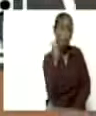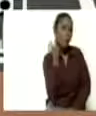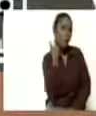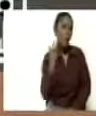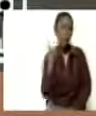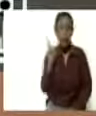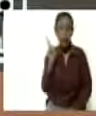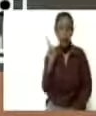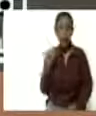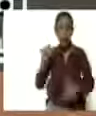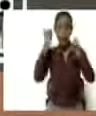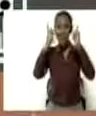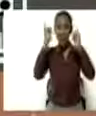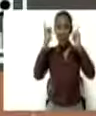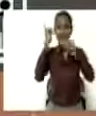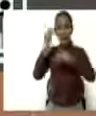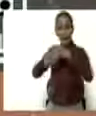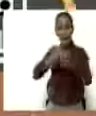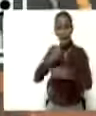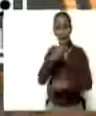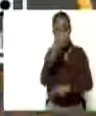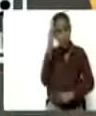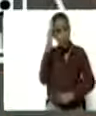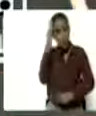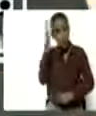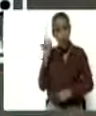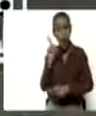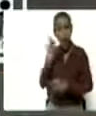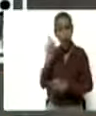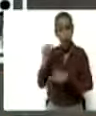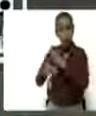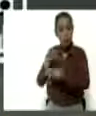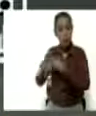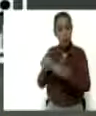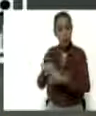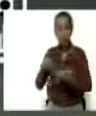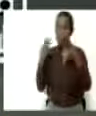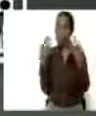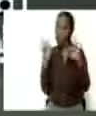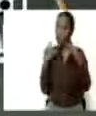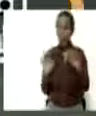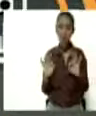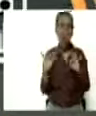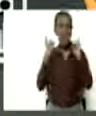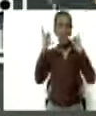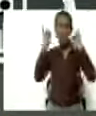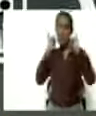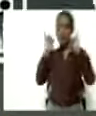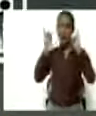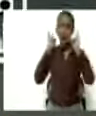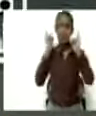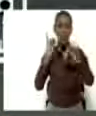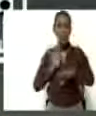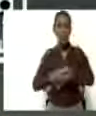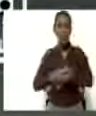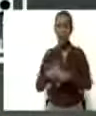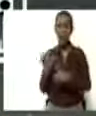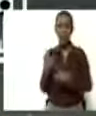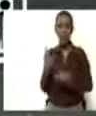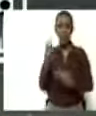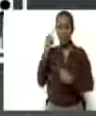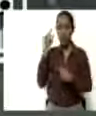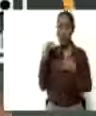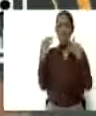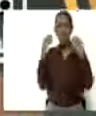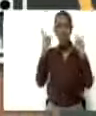Producto de aquella fiesta que ustedes saben, ¿no? Que hubo por allá. Normal, una fiesta, bueno. ¿Por qué la van a criticar, una